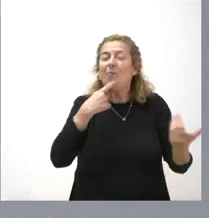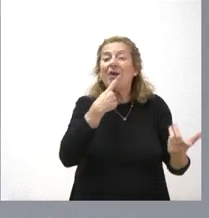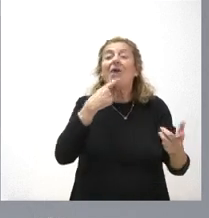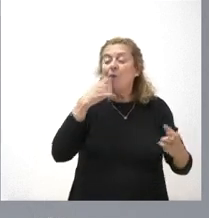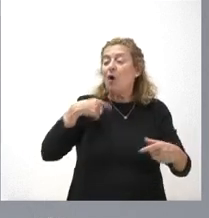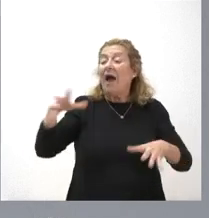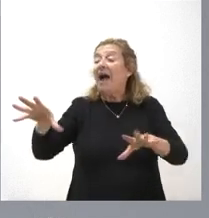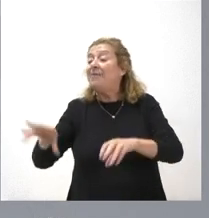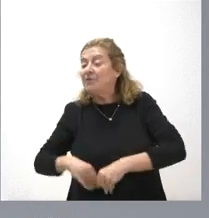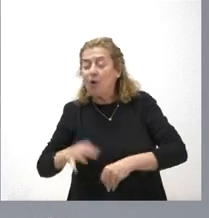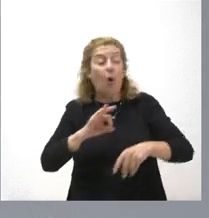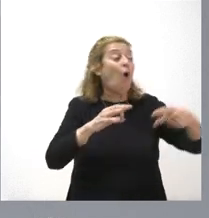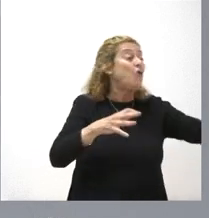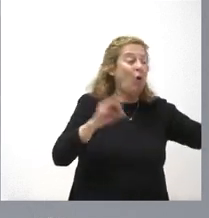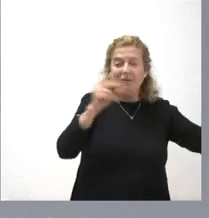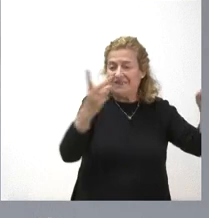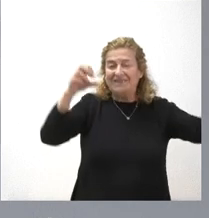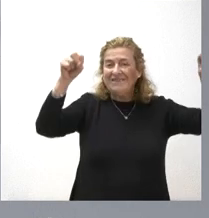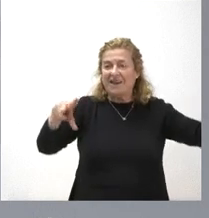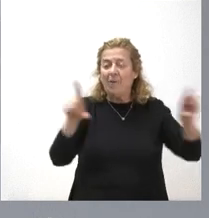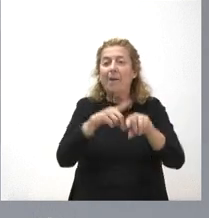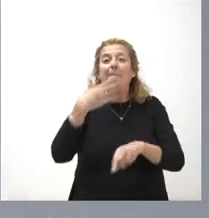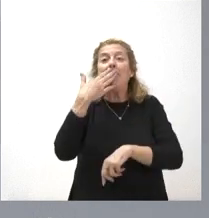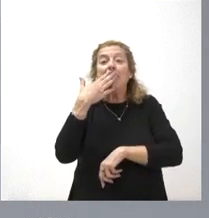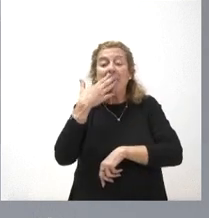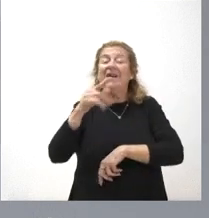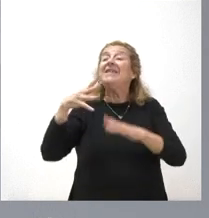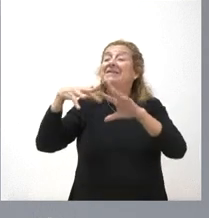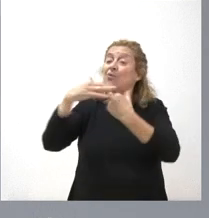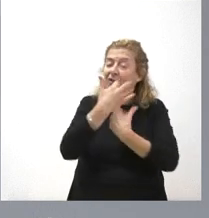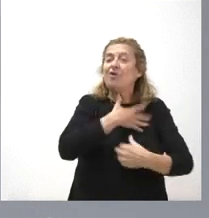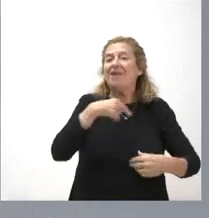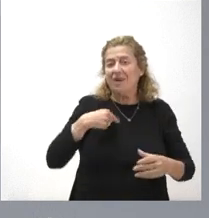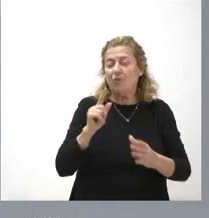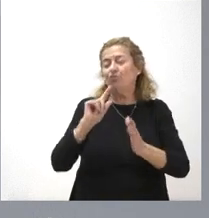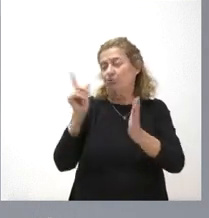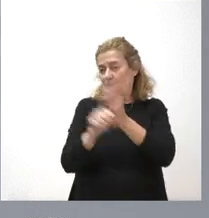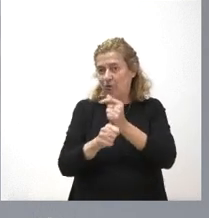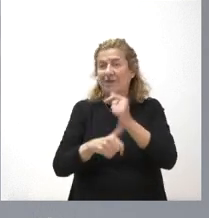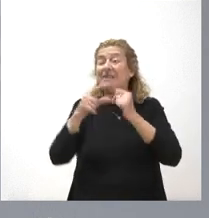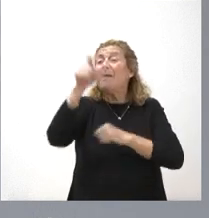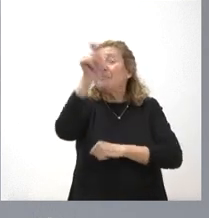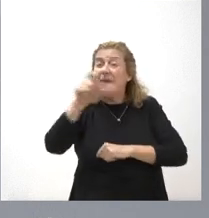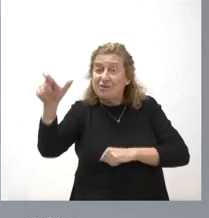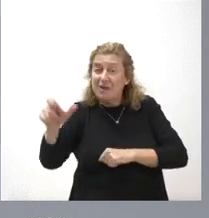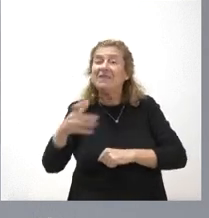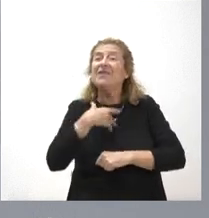admitido. Esas son las situaciones que queremos solucionar y eso es un tercio, esas personas son un tercio de